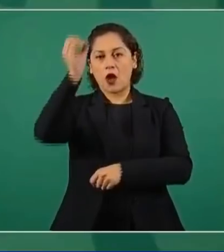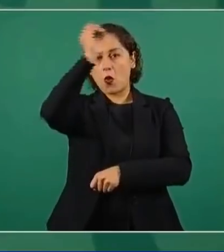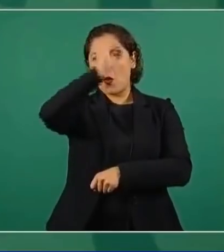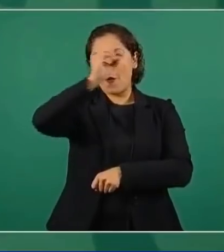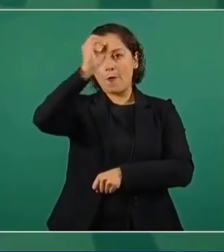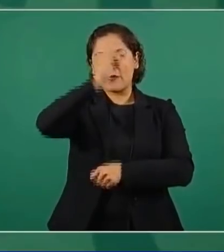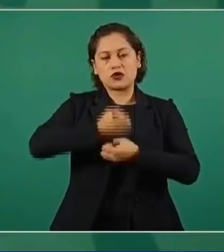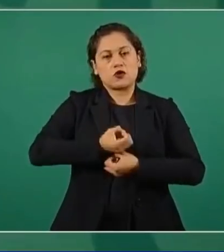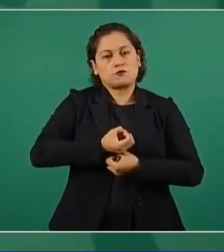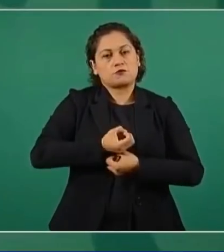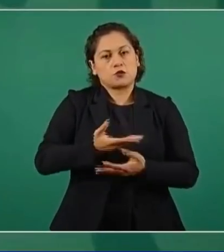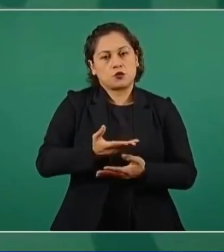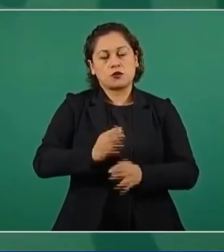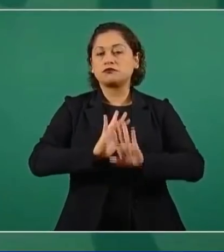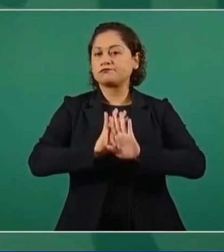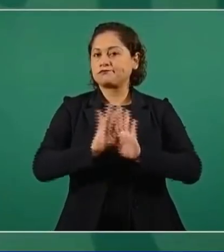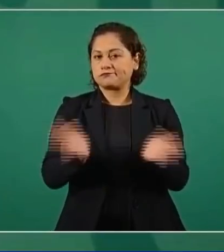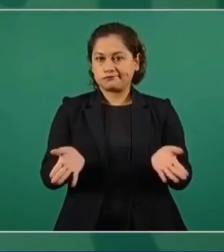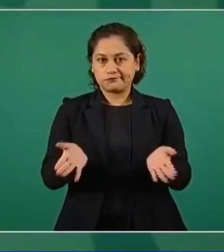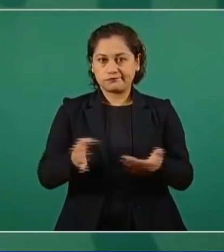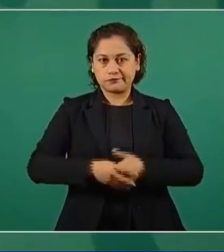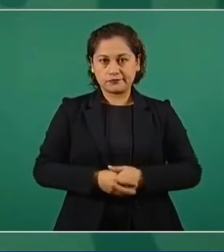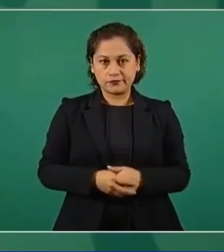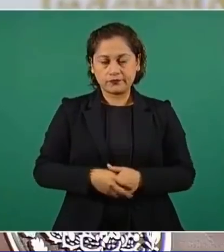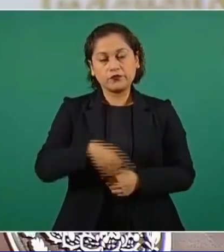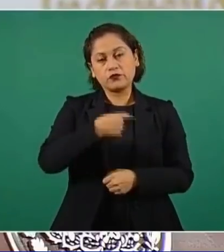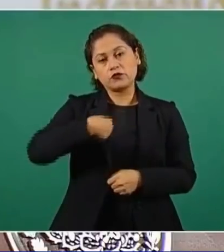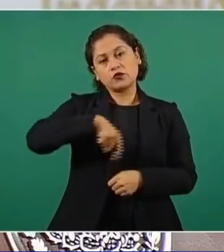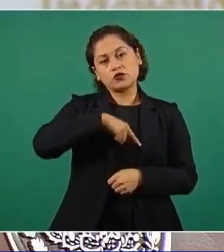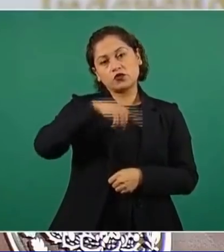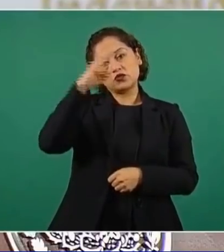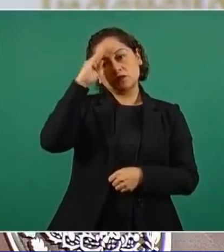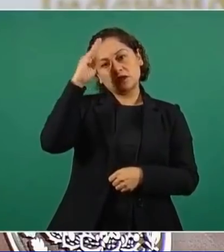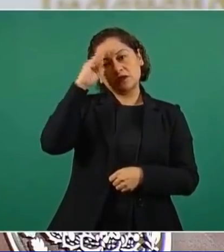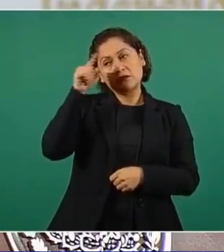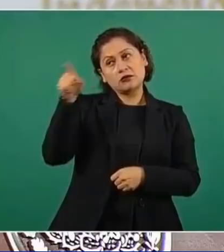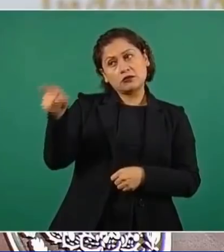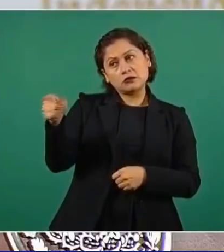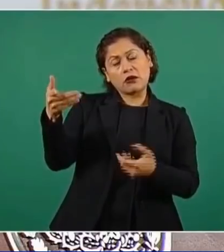que no debe haber bloqueo.